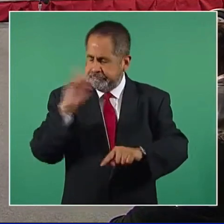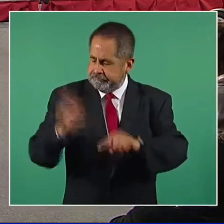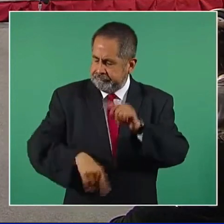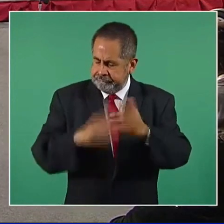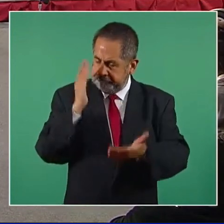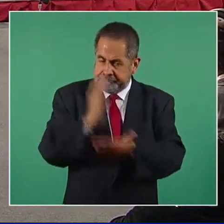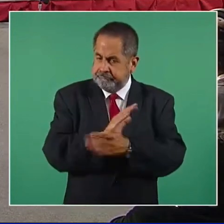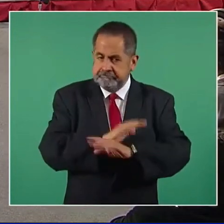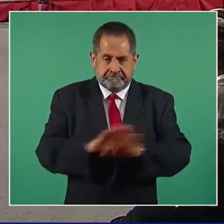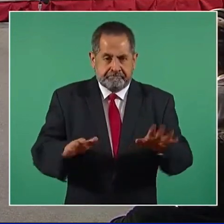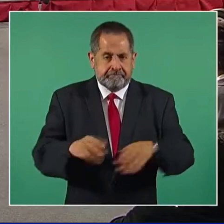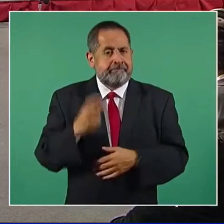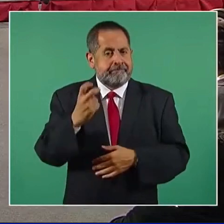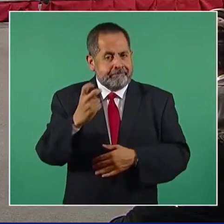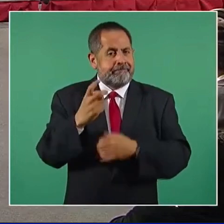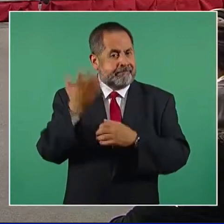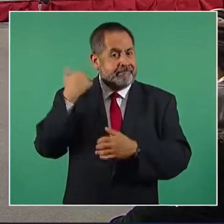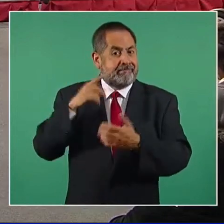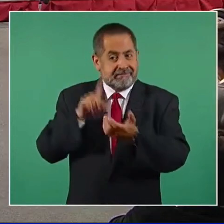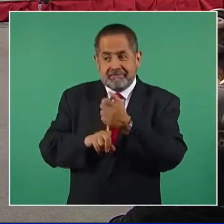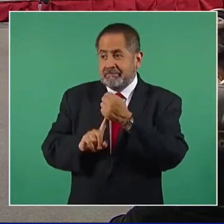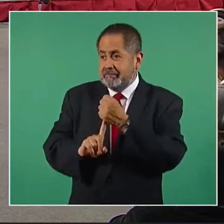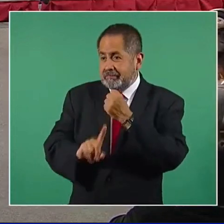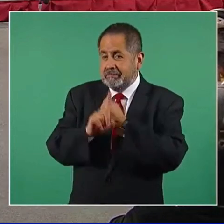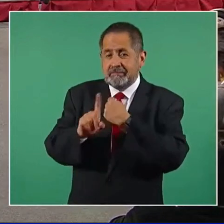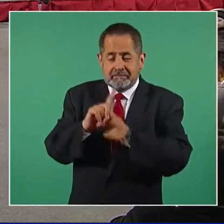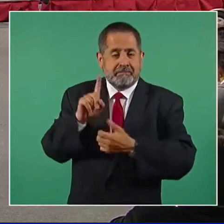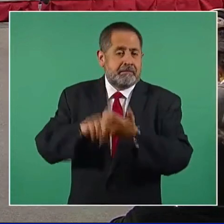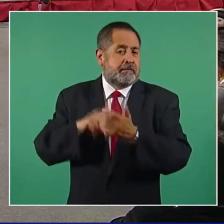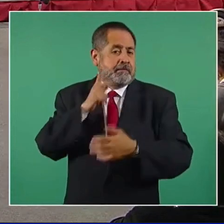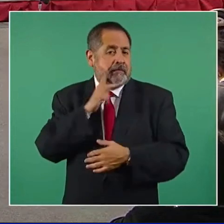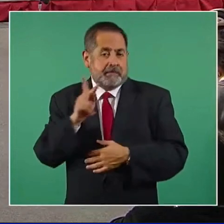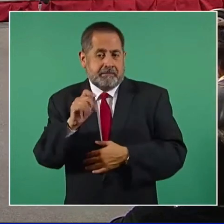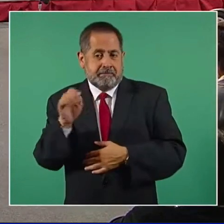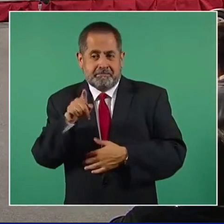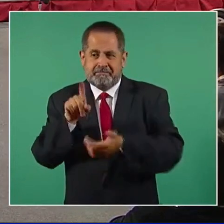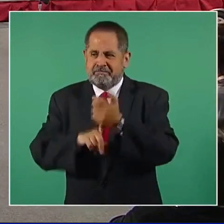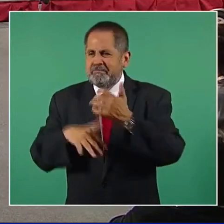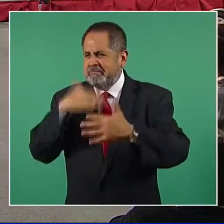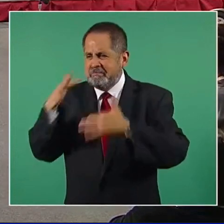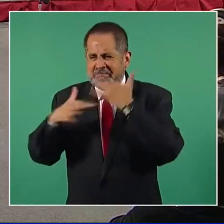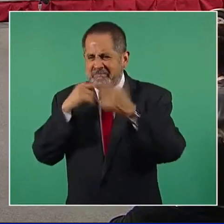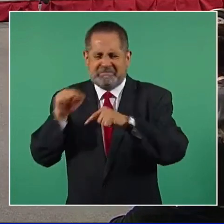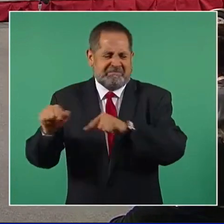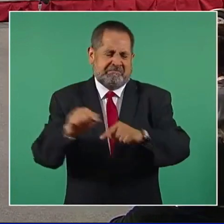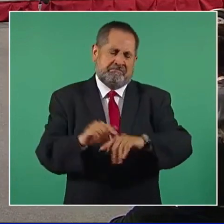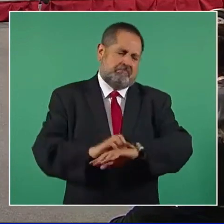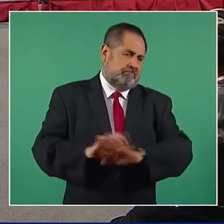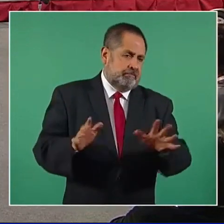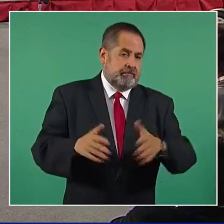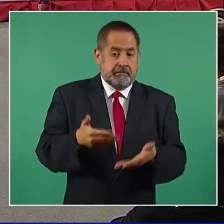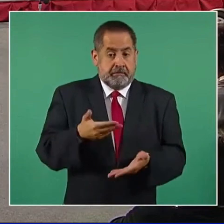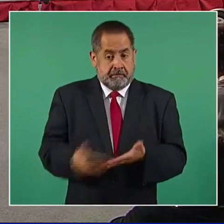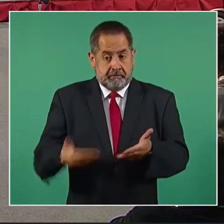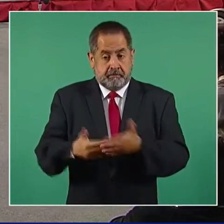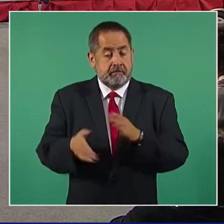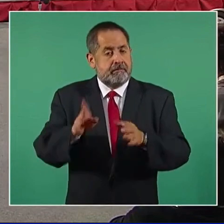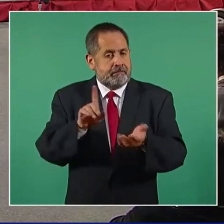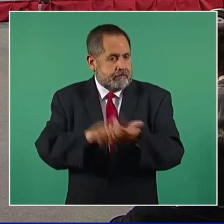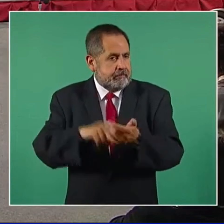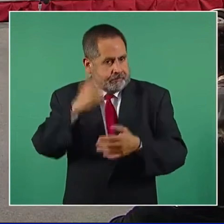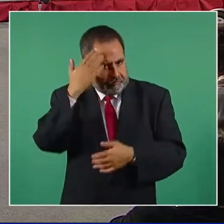ese era el principal problema de Pemex, basta decir que ahora todos los escándalos estos